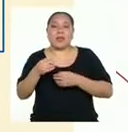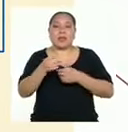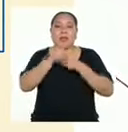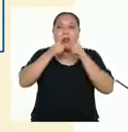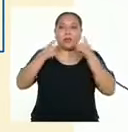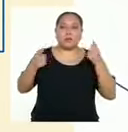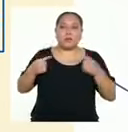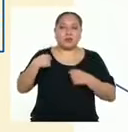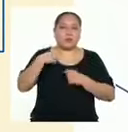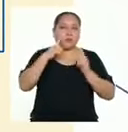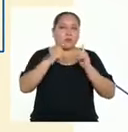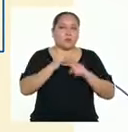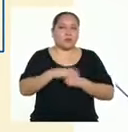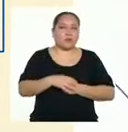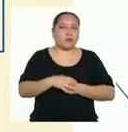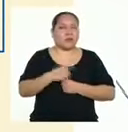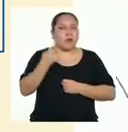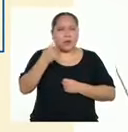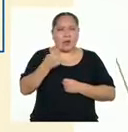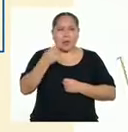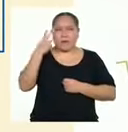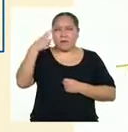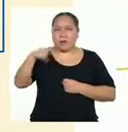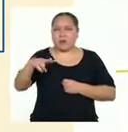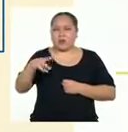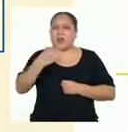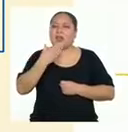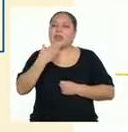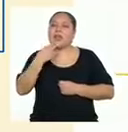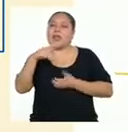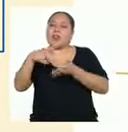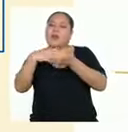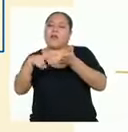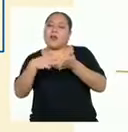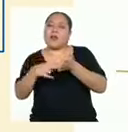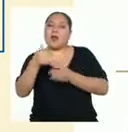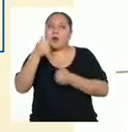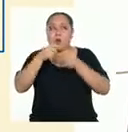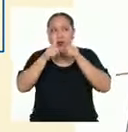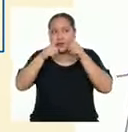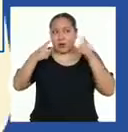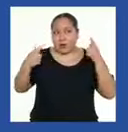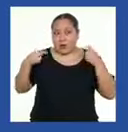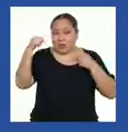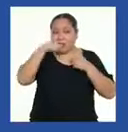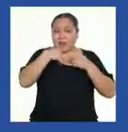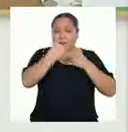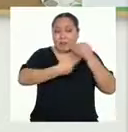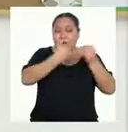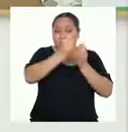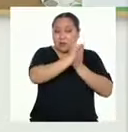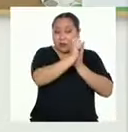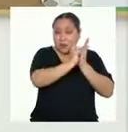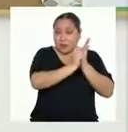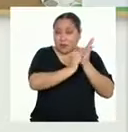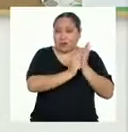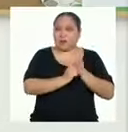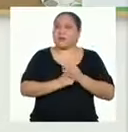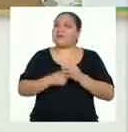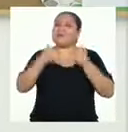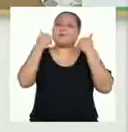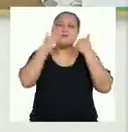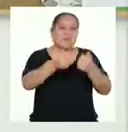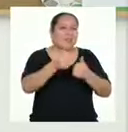preguntar, ¿he tomado en cuenta mi destinatario y el registro en mi proceso de redacción? Genial,